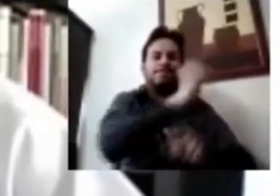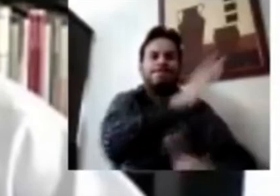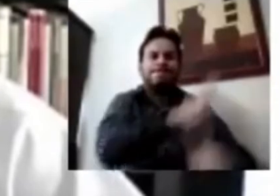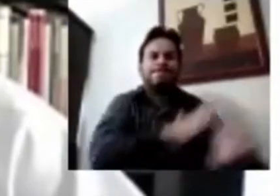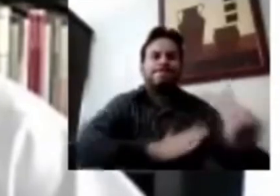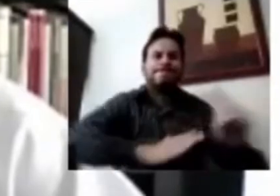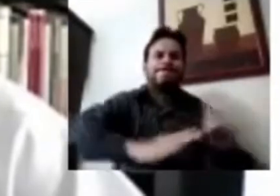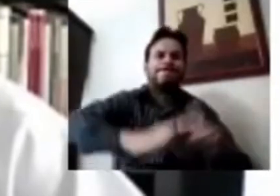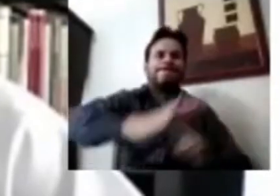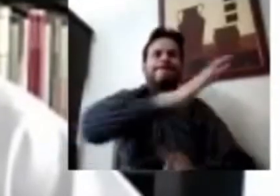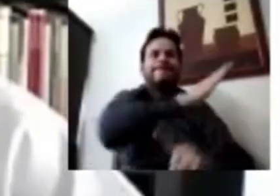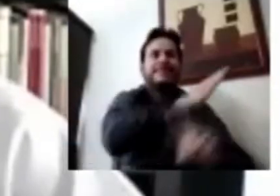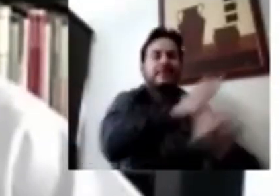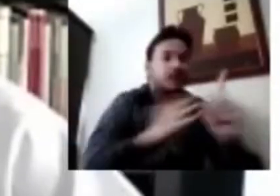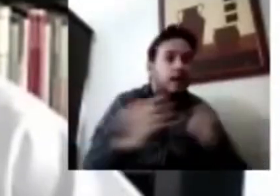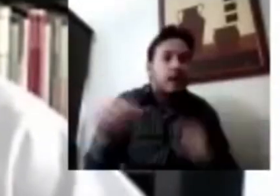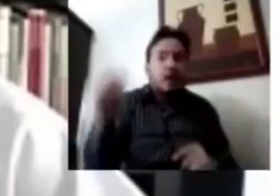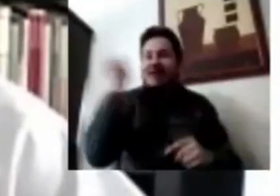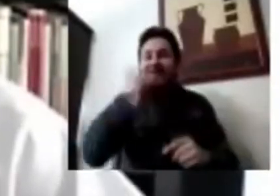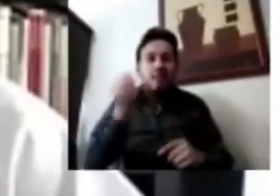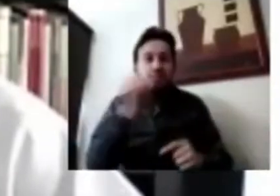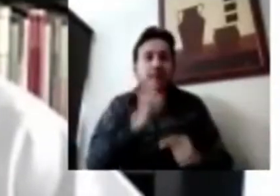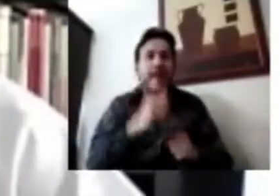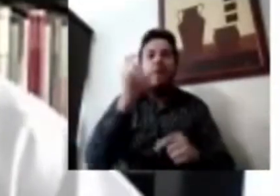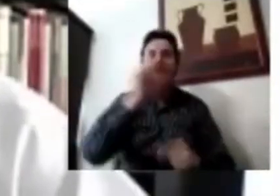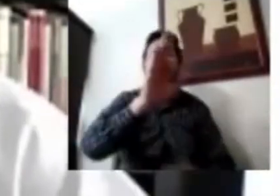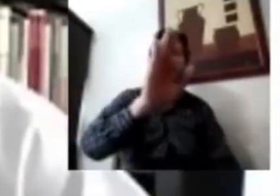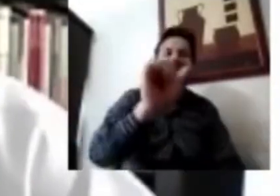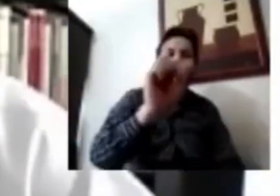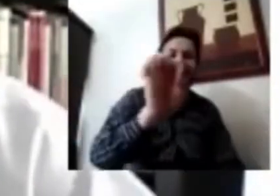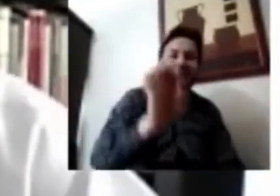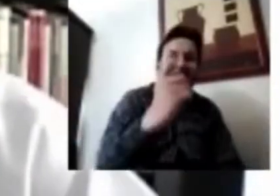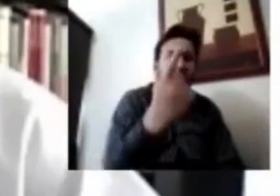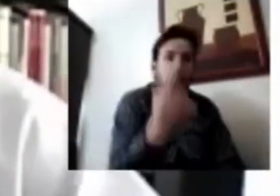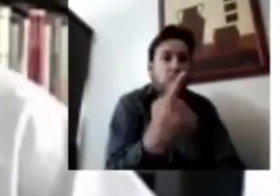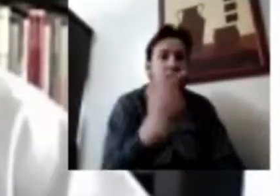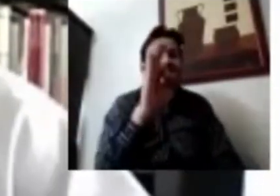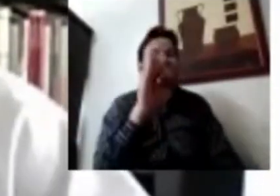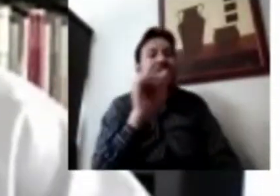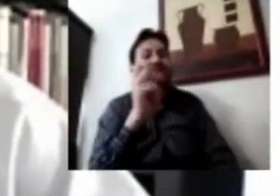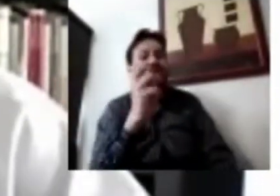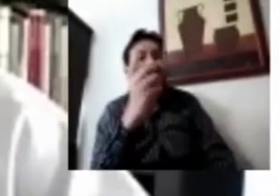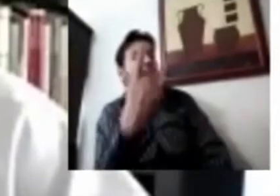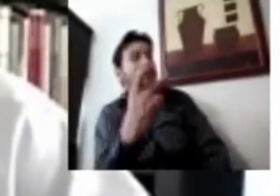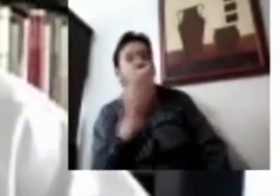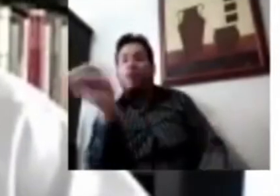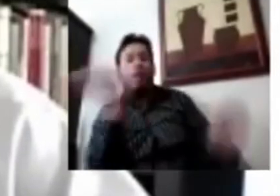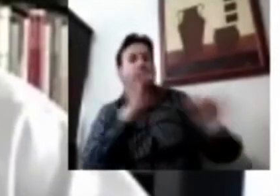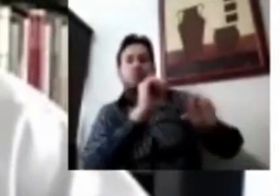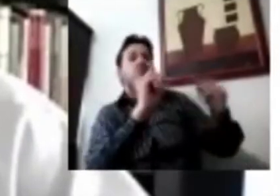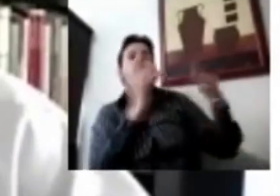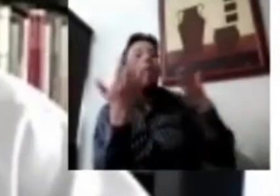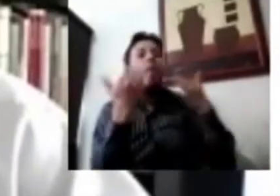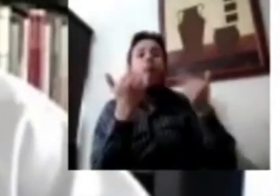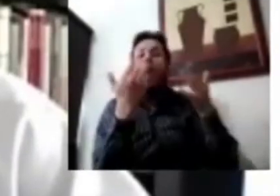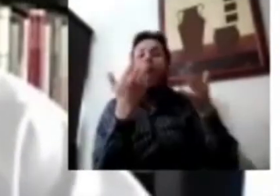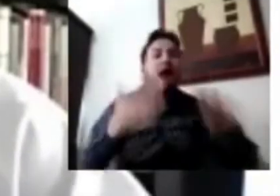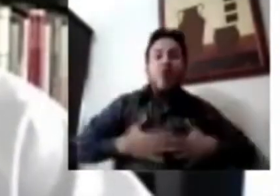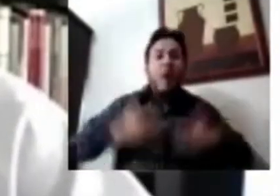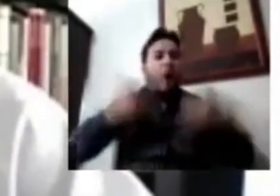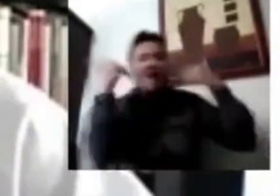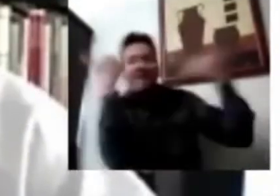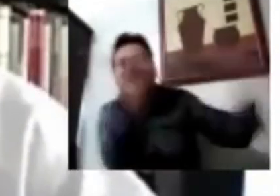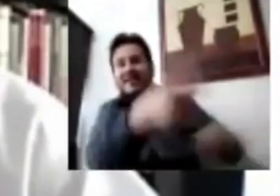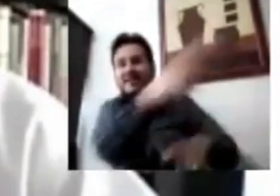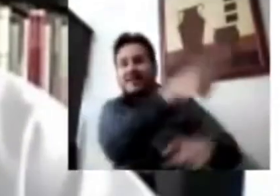pandemia, en sus primeras etapas en México, un alto nivel de confianza en médicos y enfermeras, en personal médico en